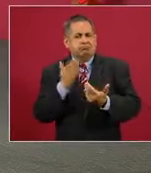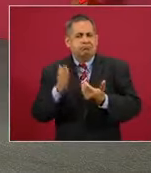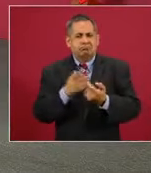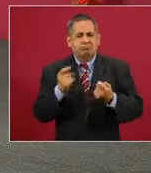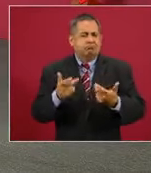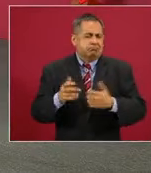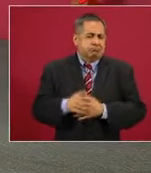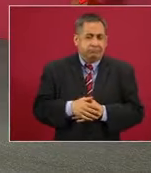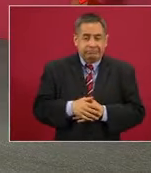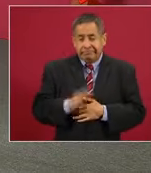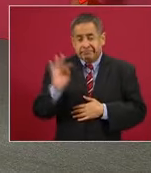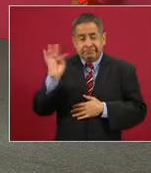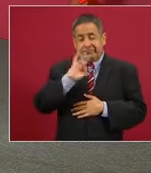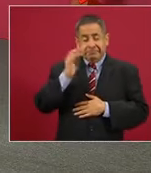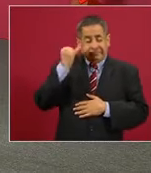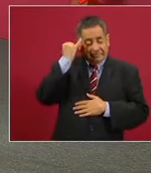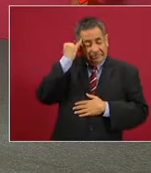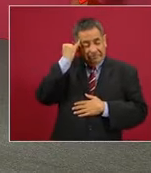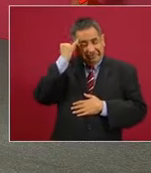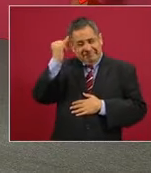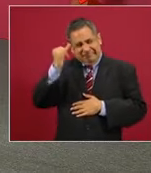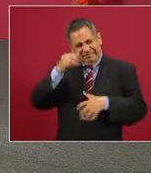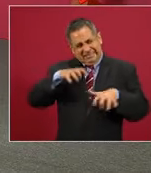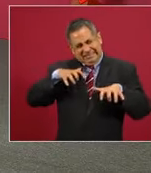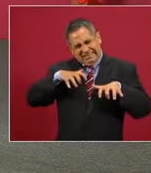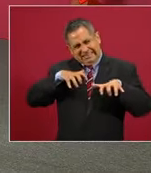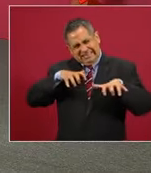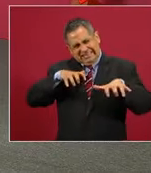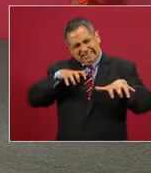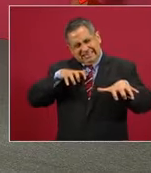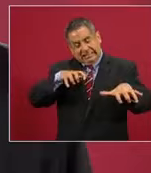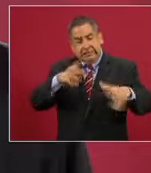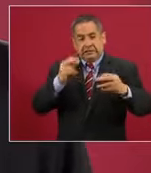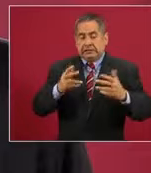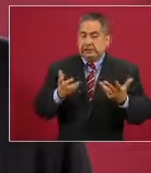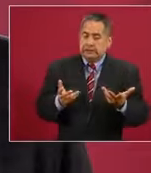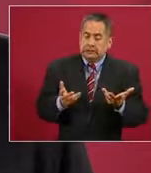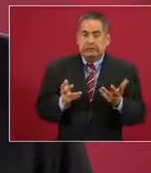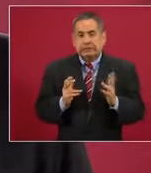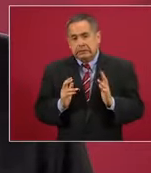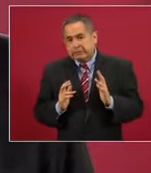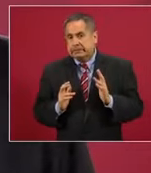si se tratara de multitudes, pues entonces sí,